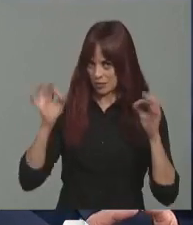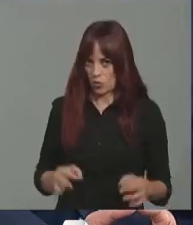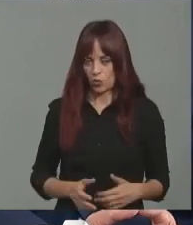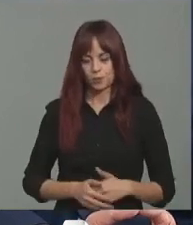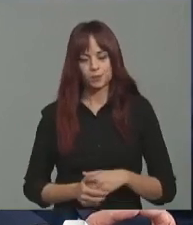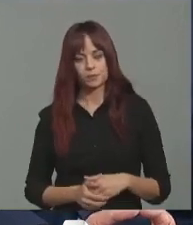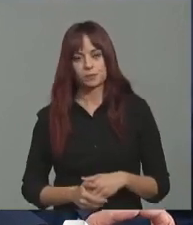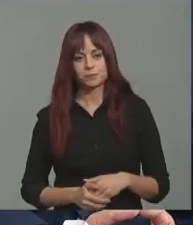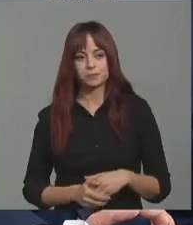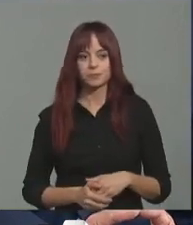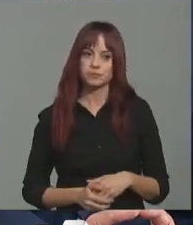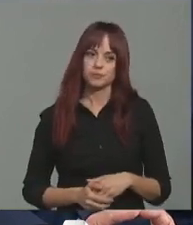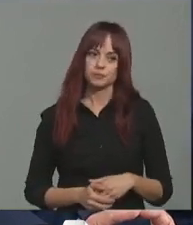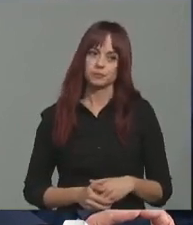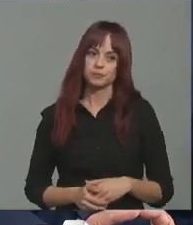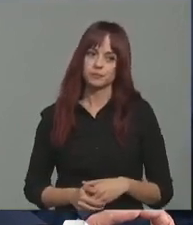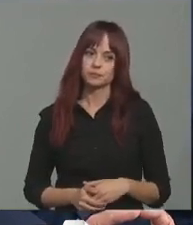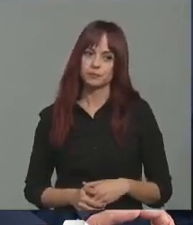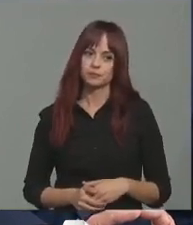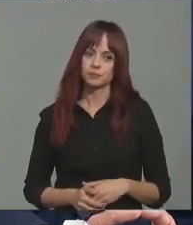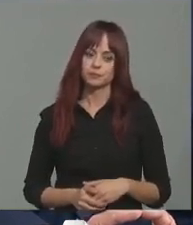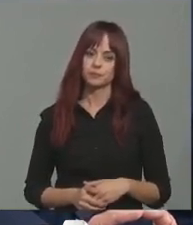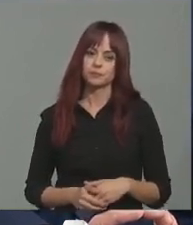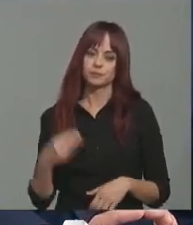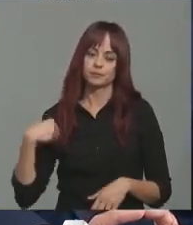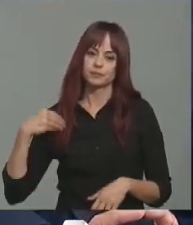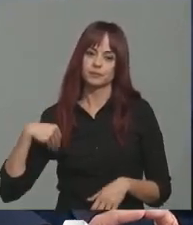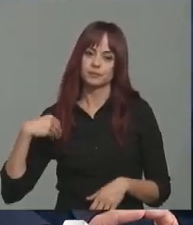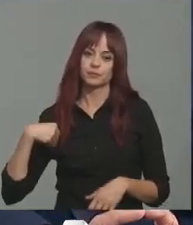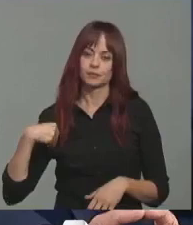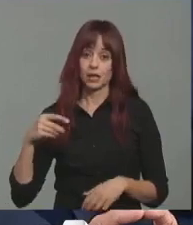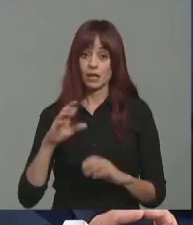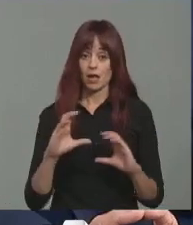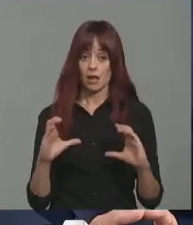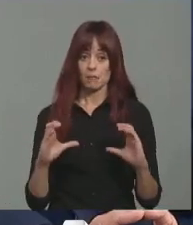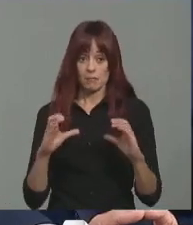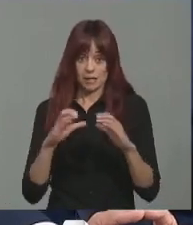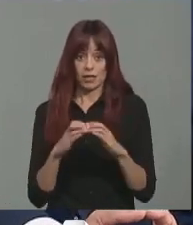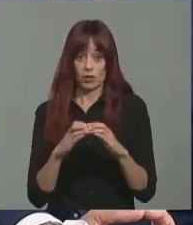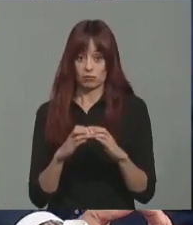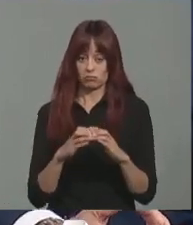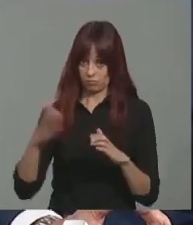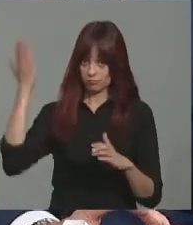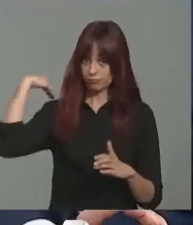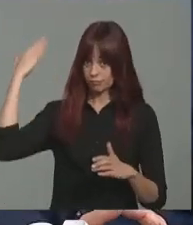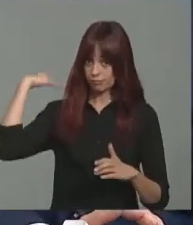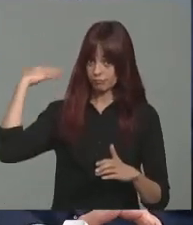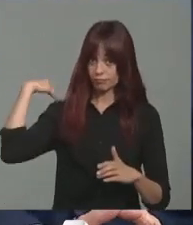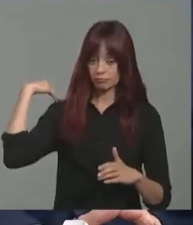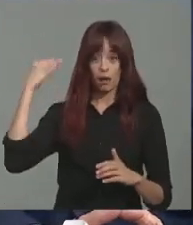ciertamente se ha conseguido, como usted dice, blanquear un partido con el que hace algunos años no se